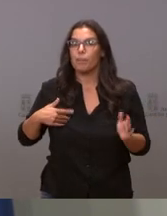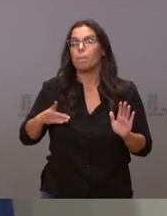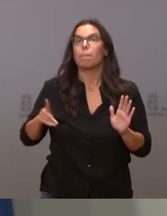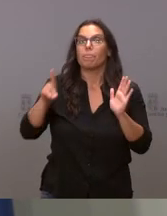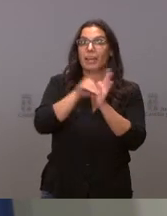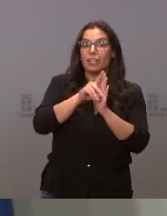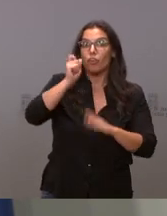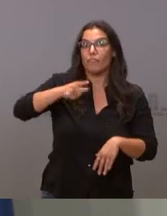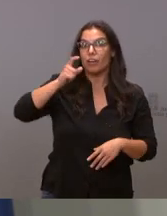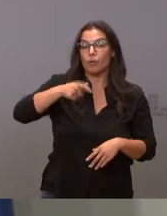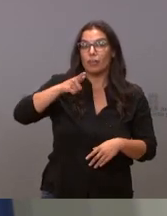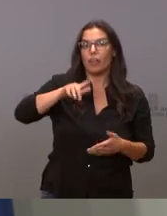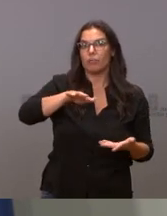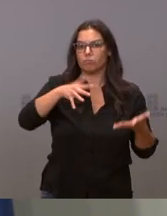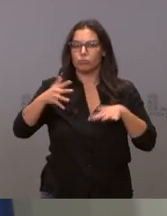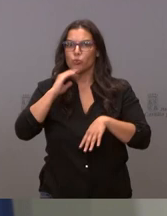frecuentación